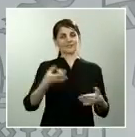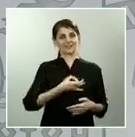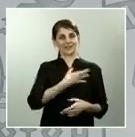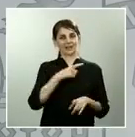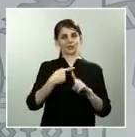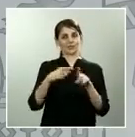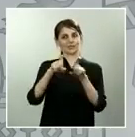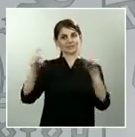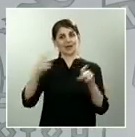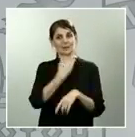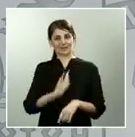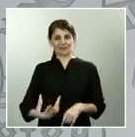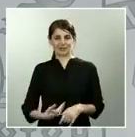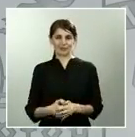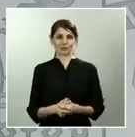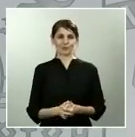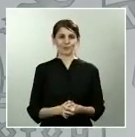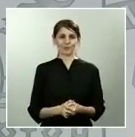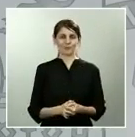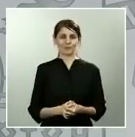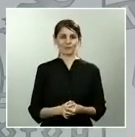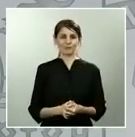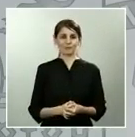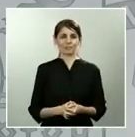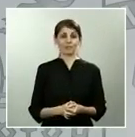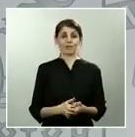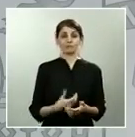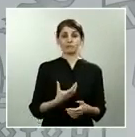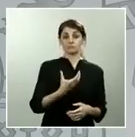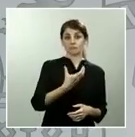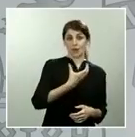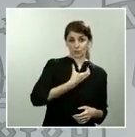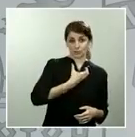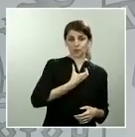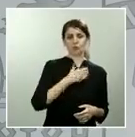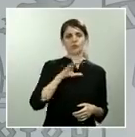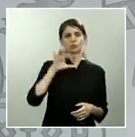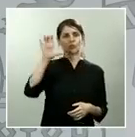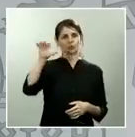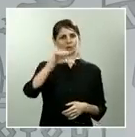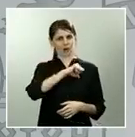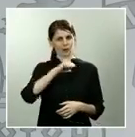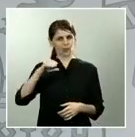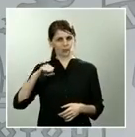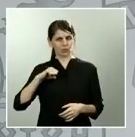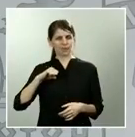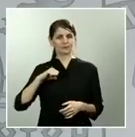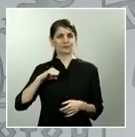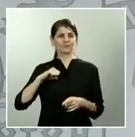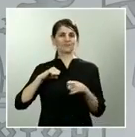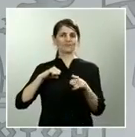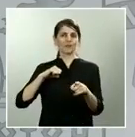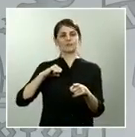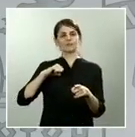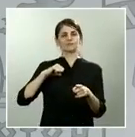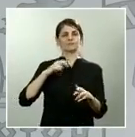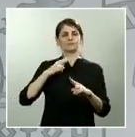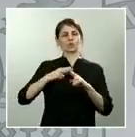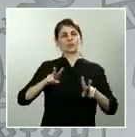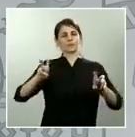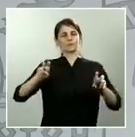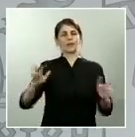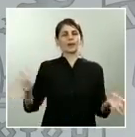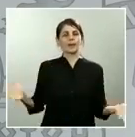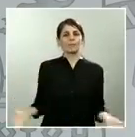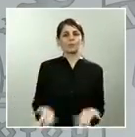ayuntamientos y comunidades, lo que hemos dado en llamar el impulso interinstitucional, se